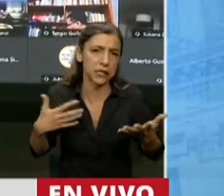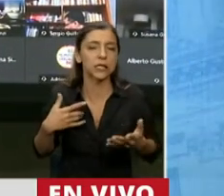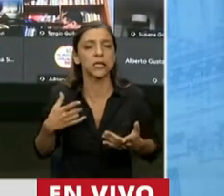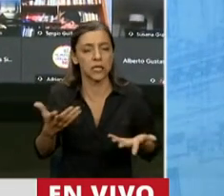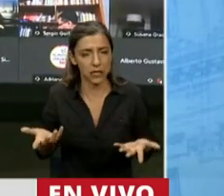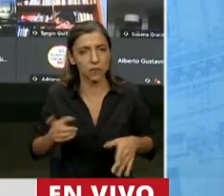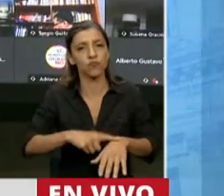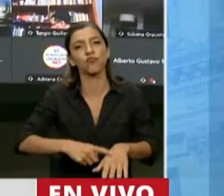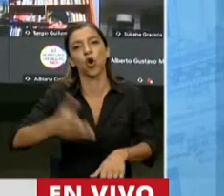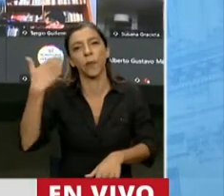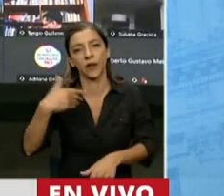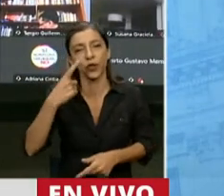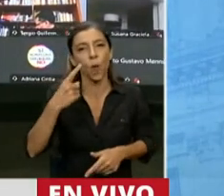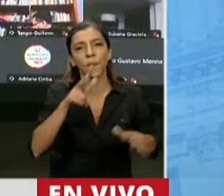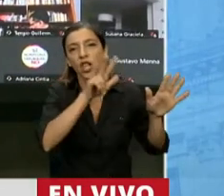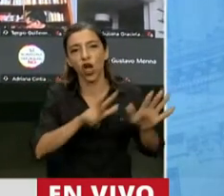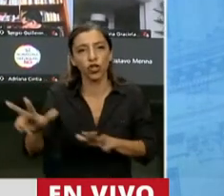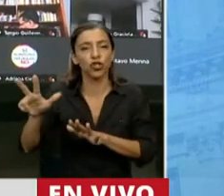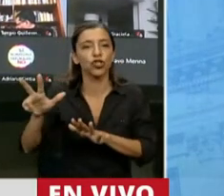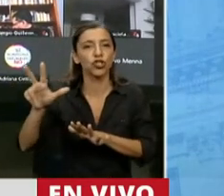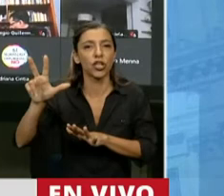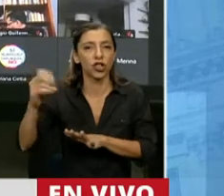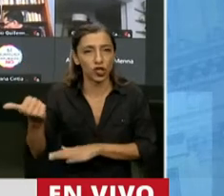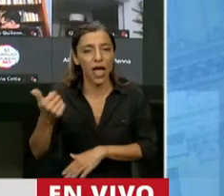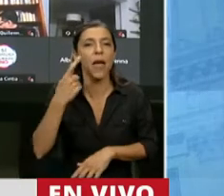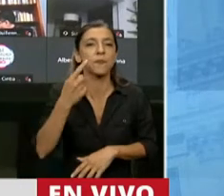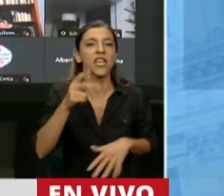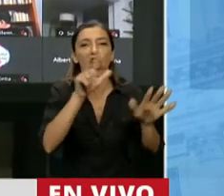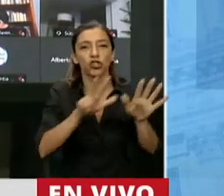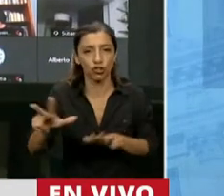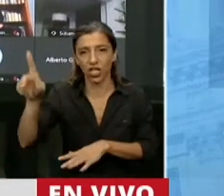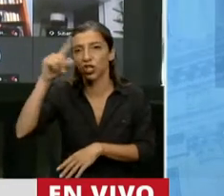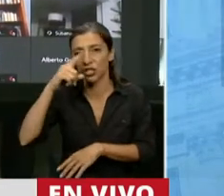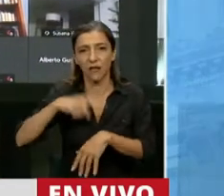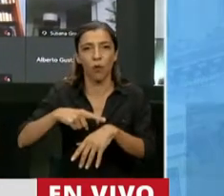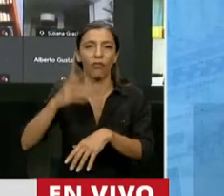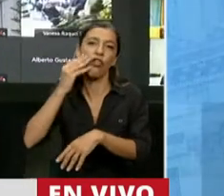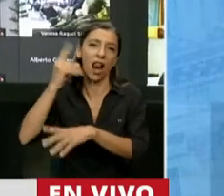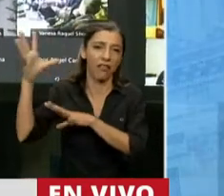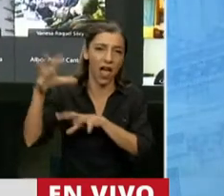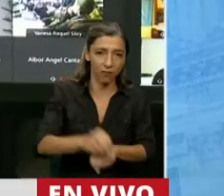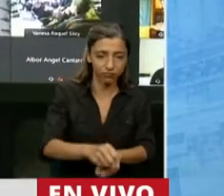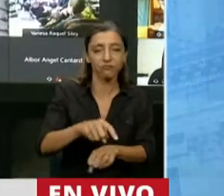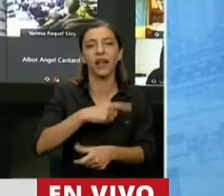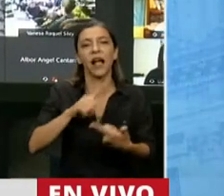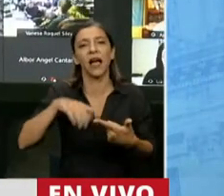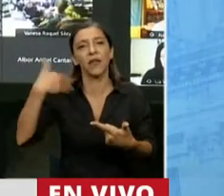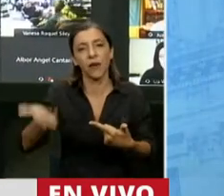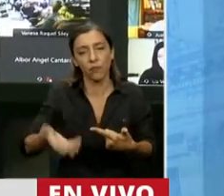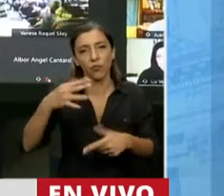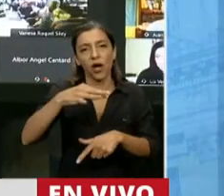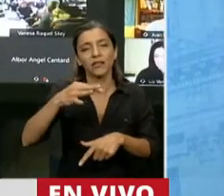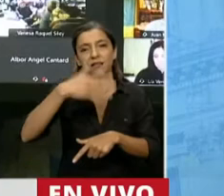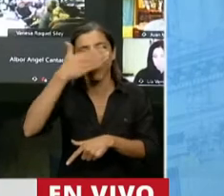Lo estuvo en el 1806 y 1807 en las invasiones inglesas, la fiebre amarilla en